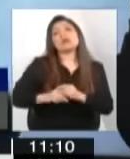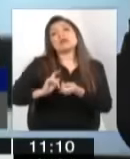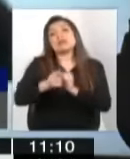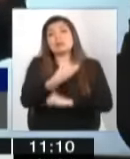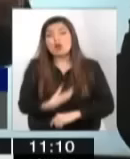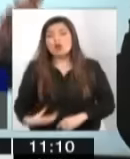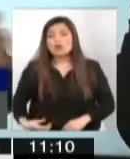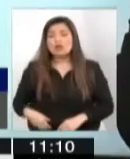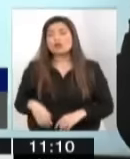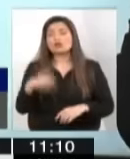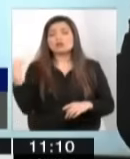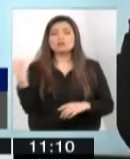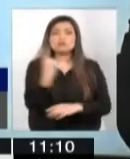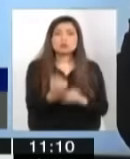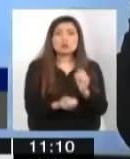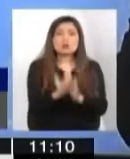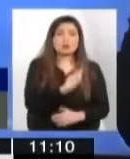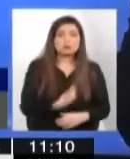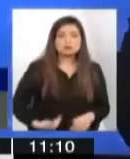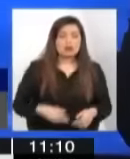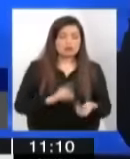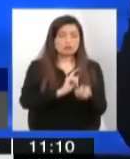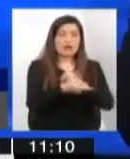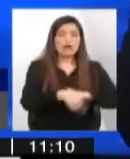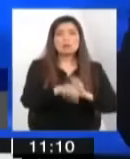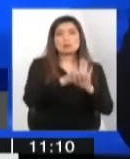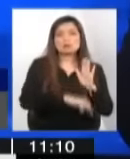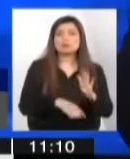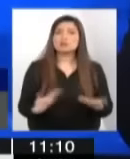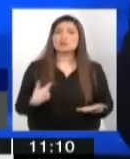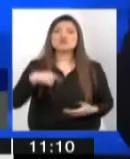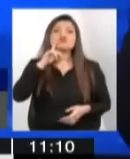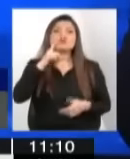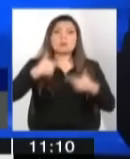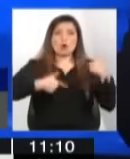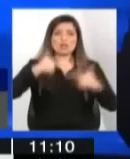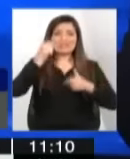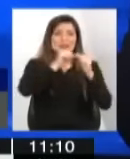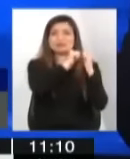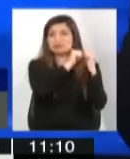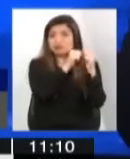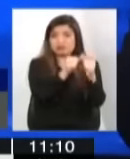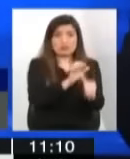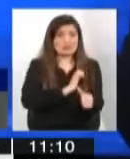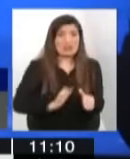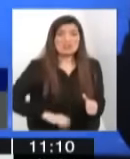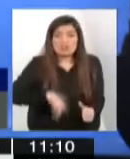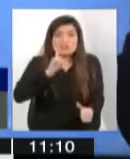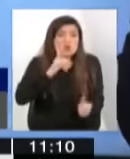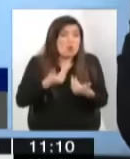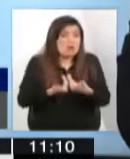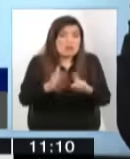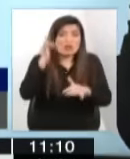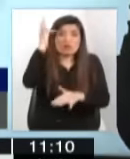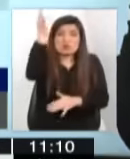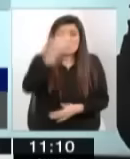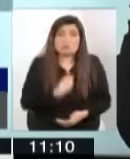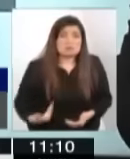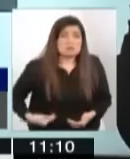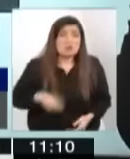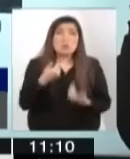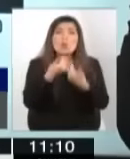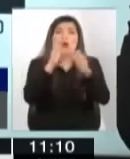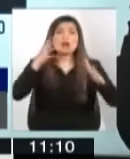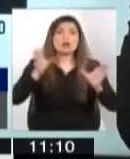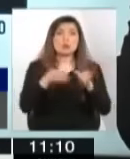usted podrá decirlo, lo cambian. Si yo tengo una política permanente de Estado, venga quien venga, sea el partido que